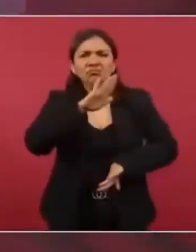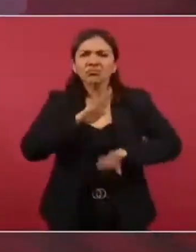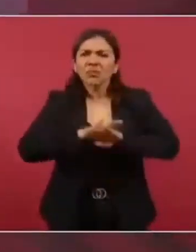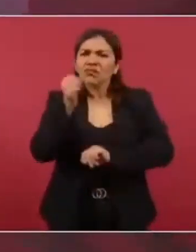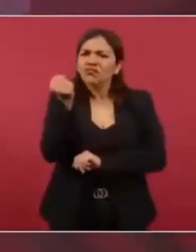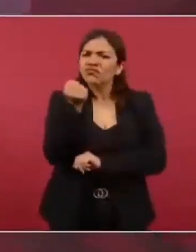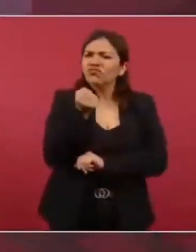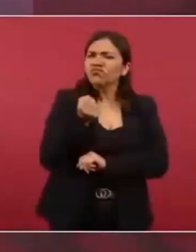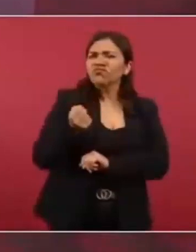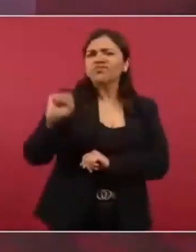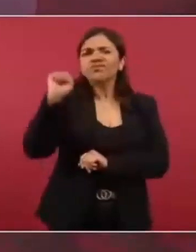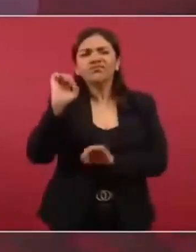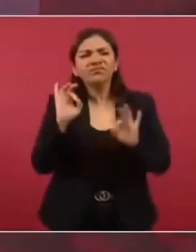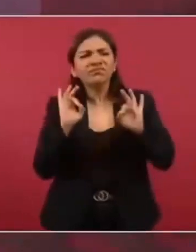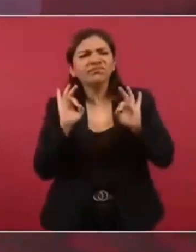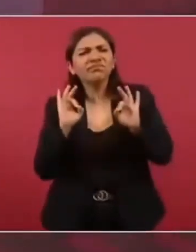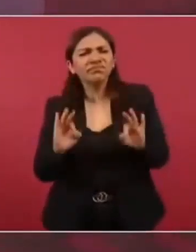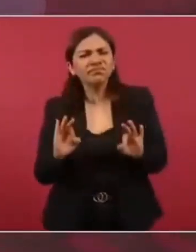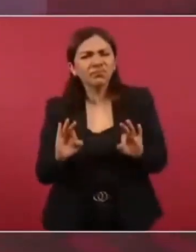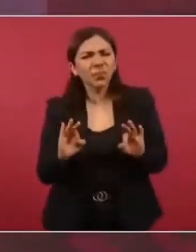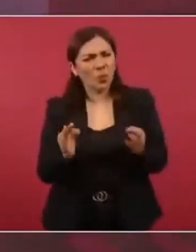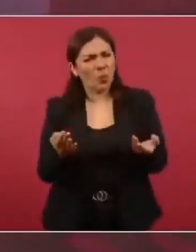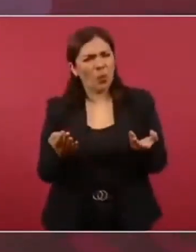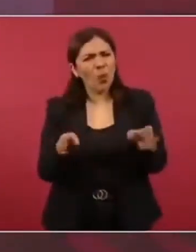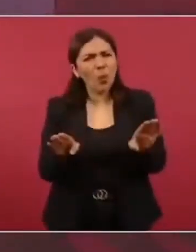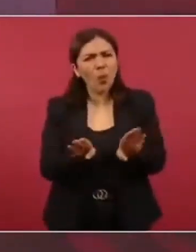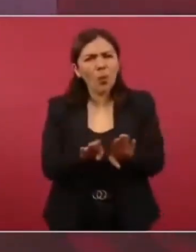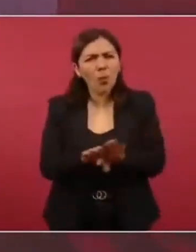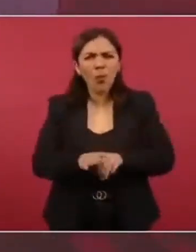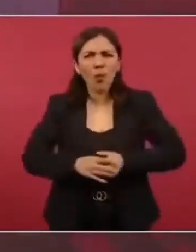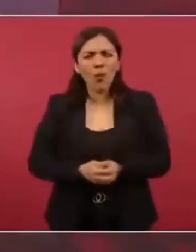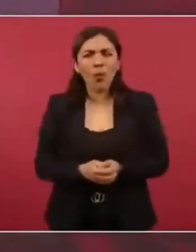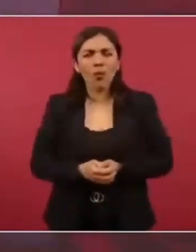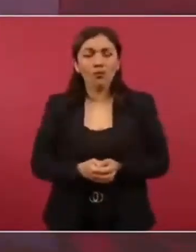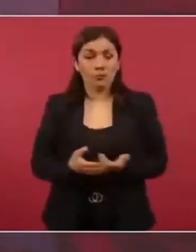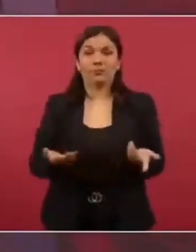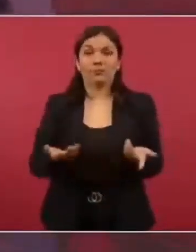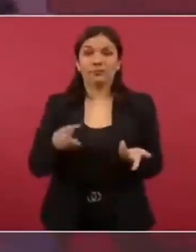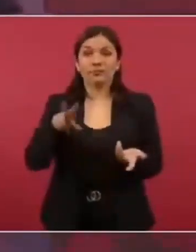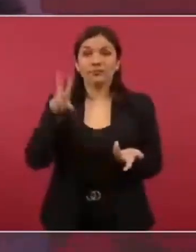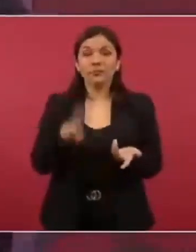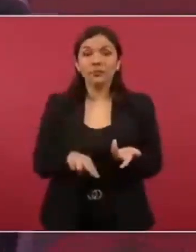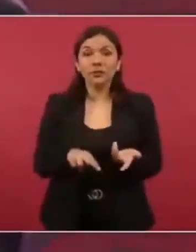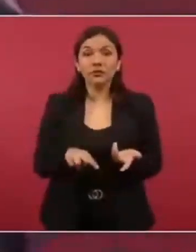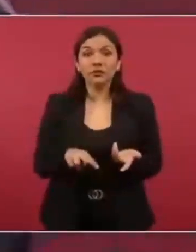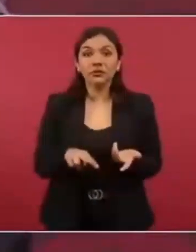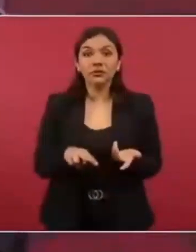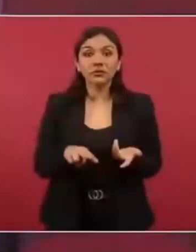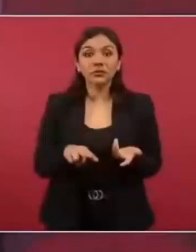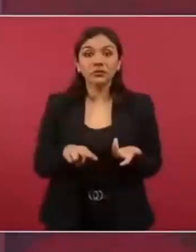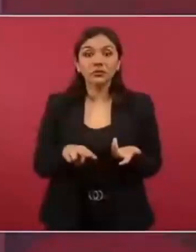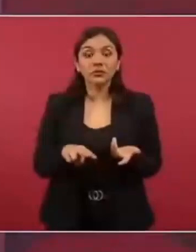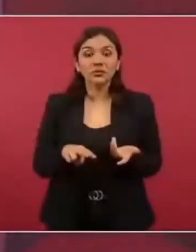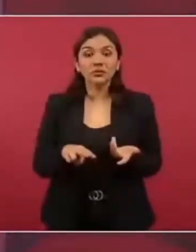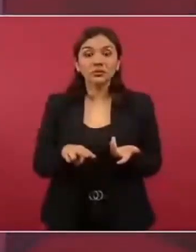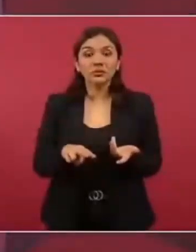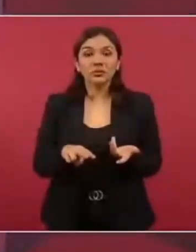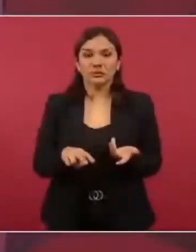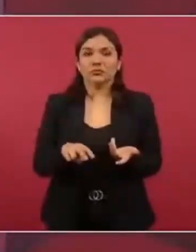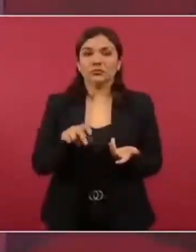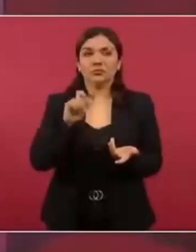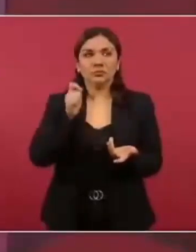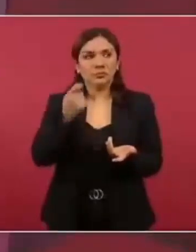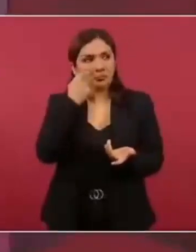porque pues es todo.